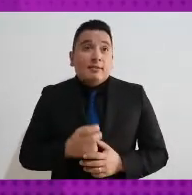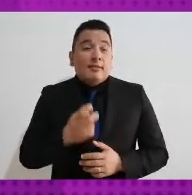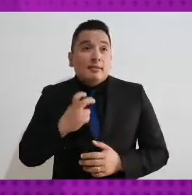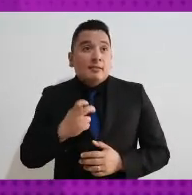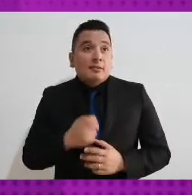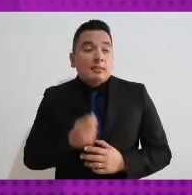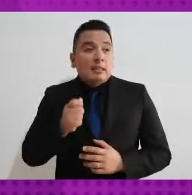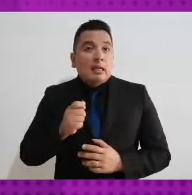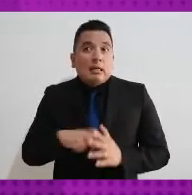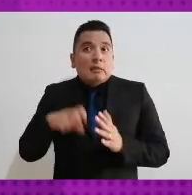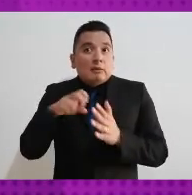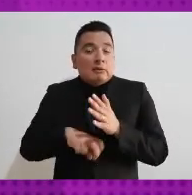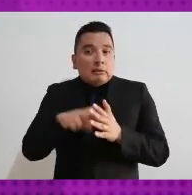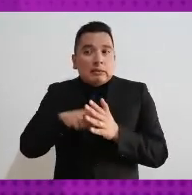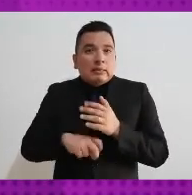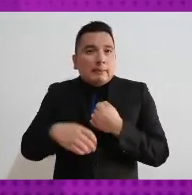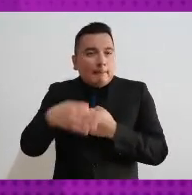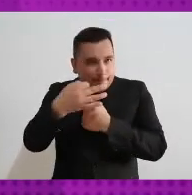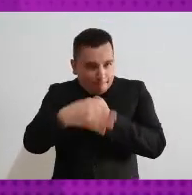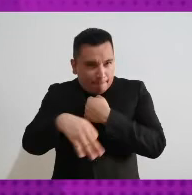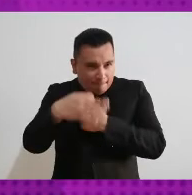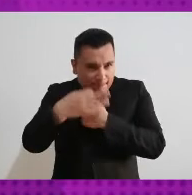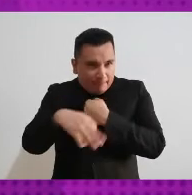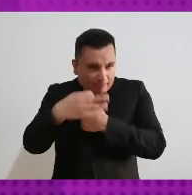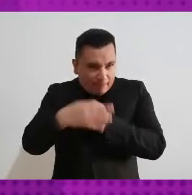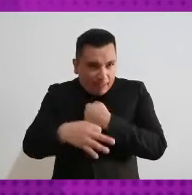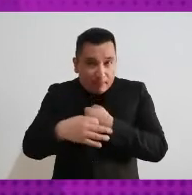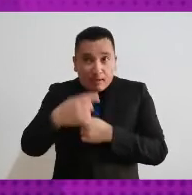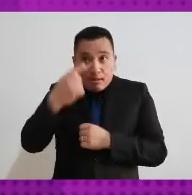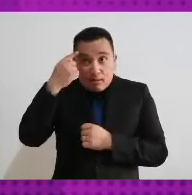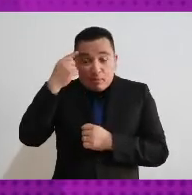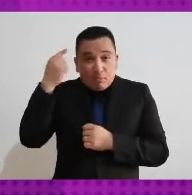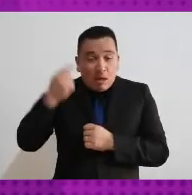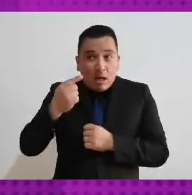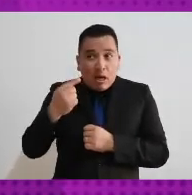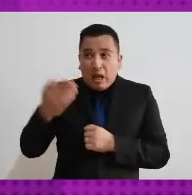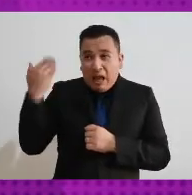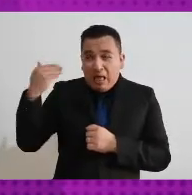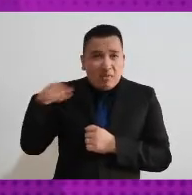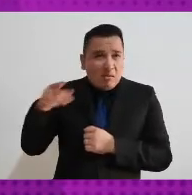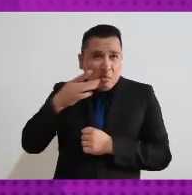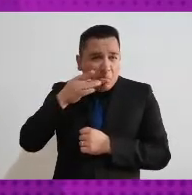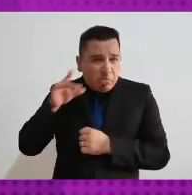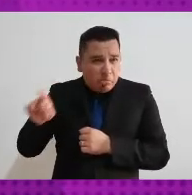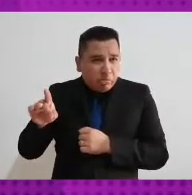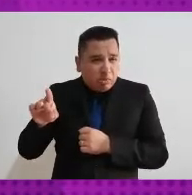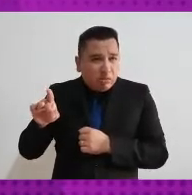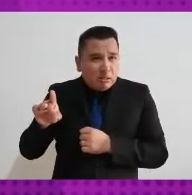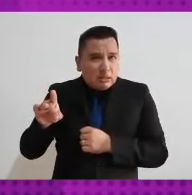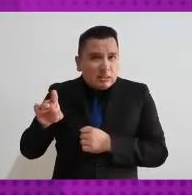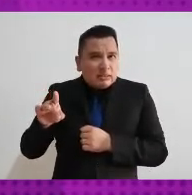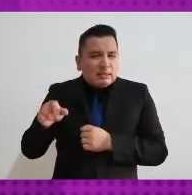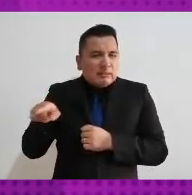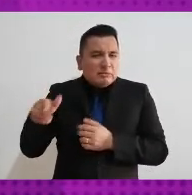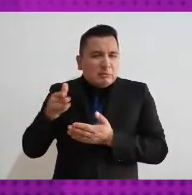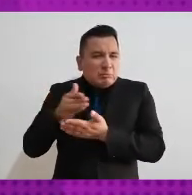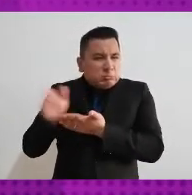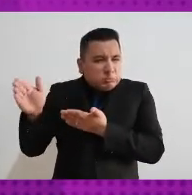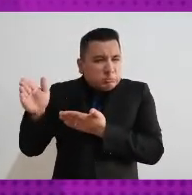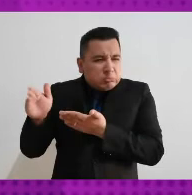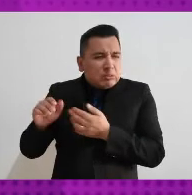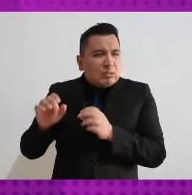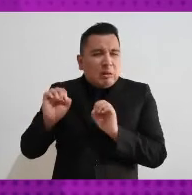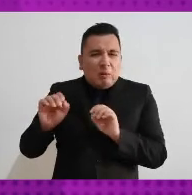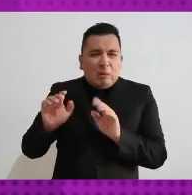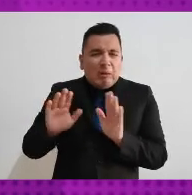una vez que logremos pasar digamos solventar esa situación de discriminación